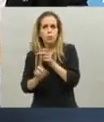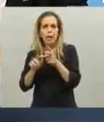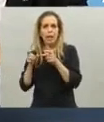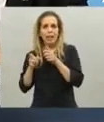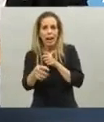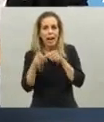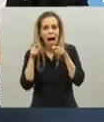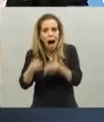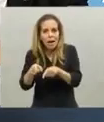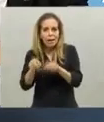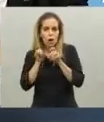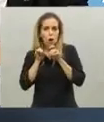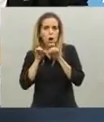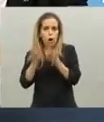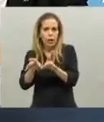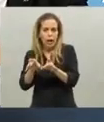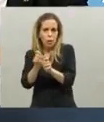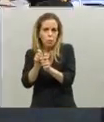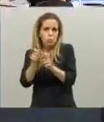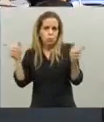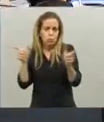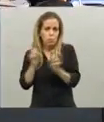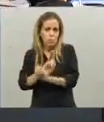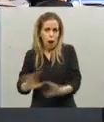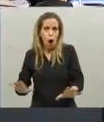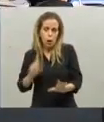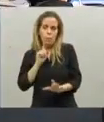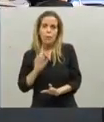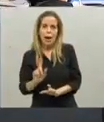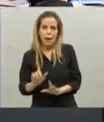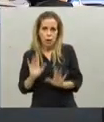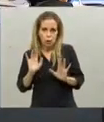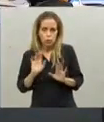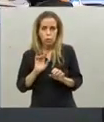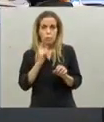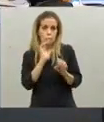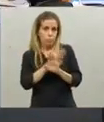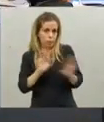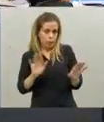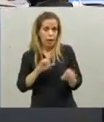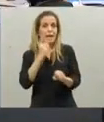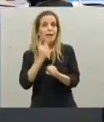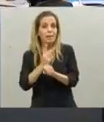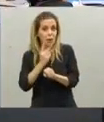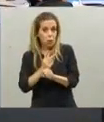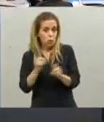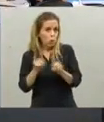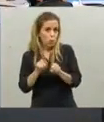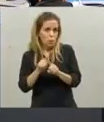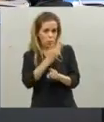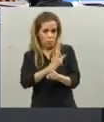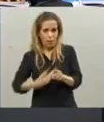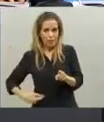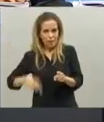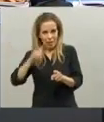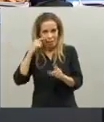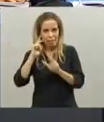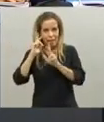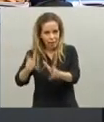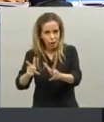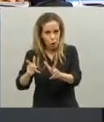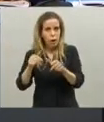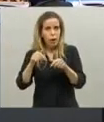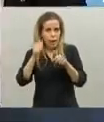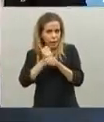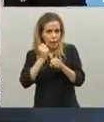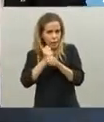lo cual, de natural, mayor riesgo de contagio. En segundo lugar, con lo que también mencionó Alberto, que es el foco, todo el